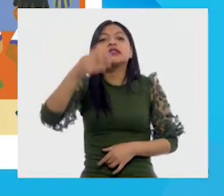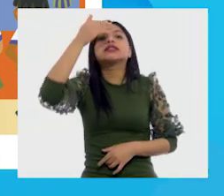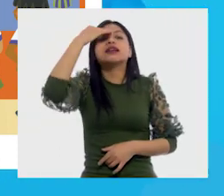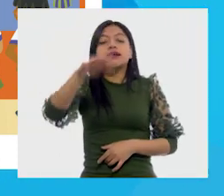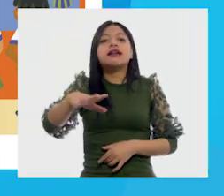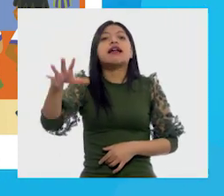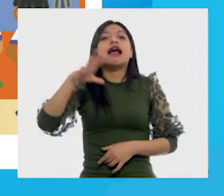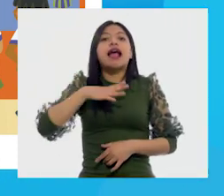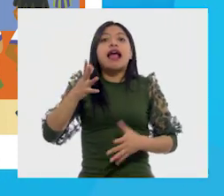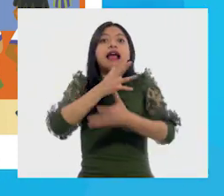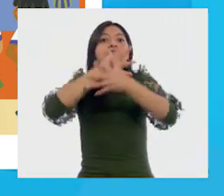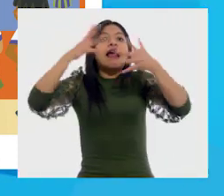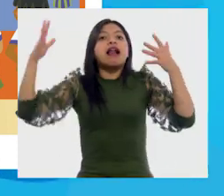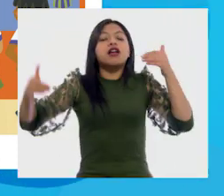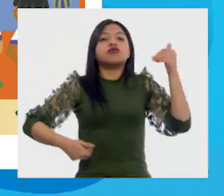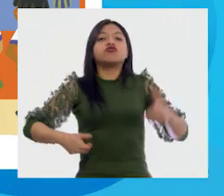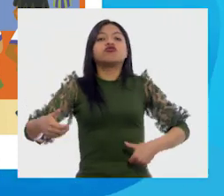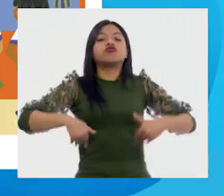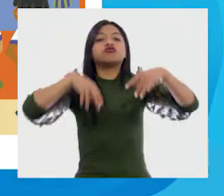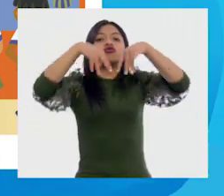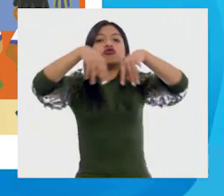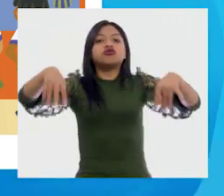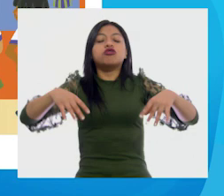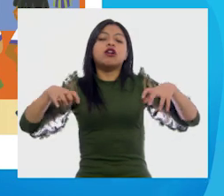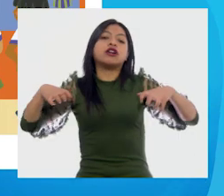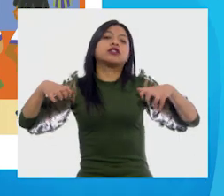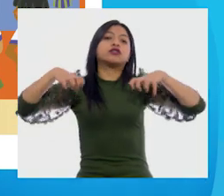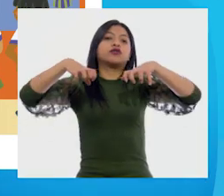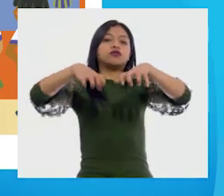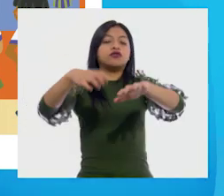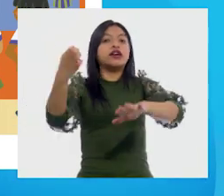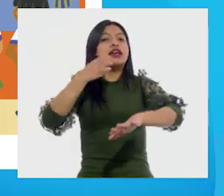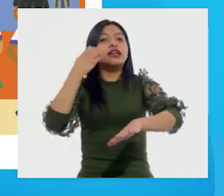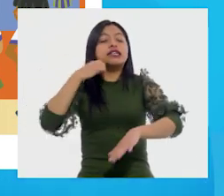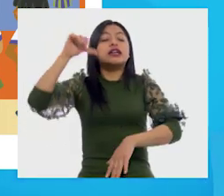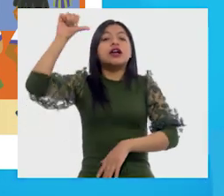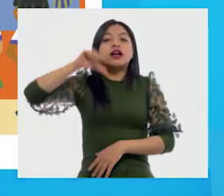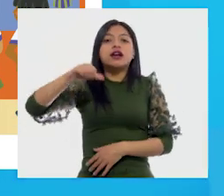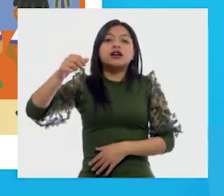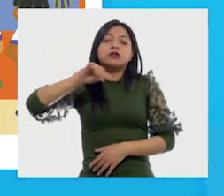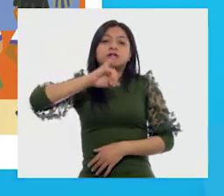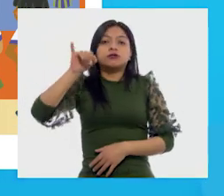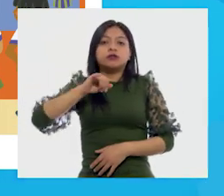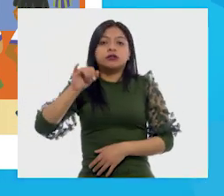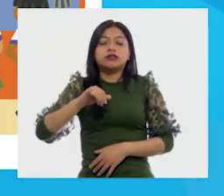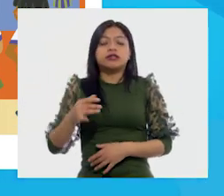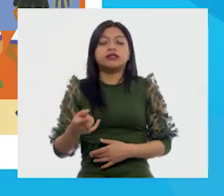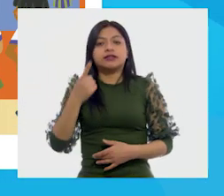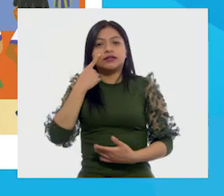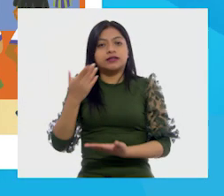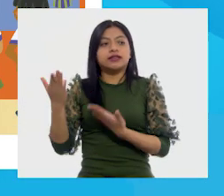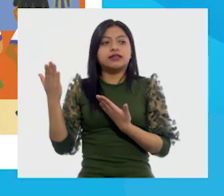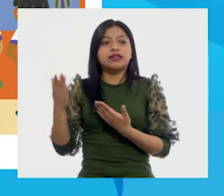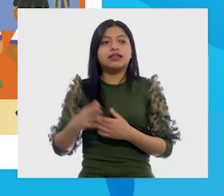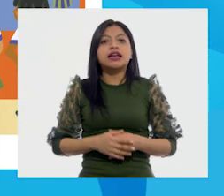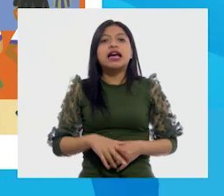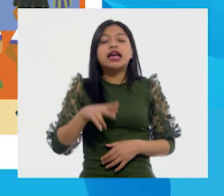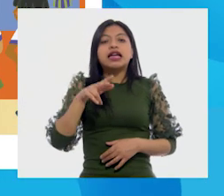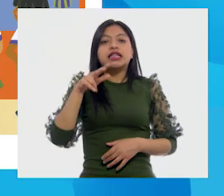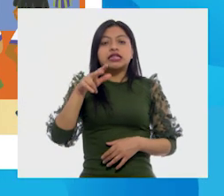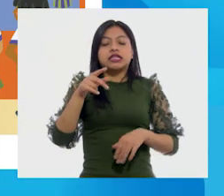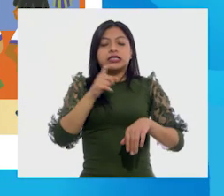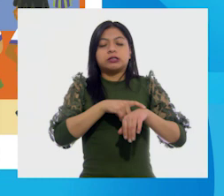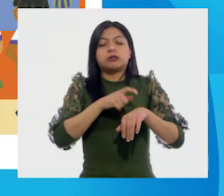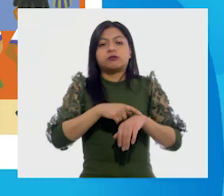Ah, en el auditorio escolar. Así es. ¿Y cuándo? Este jueves 21 de marzo a las 18 horas. Ahora, ¿qué pasaría